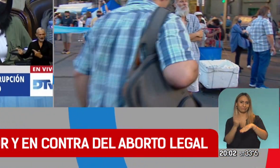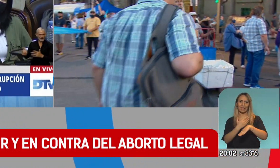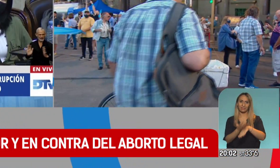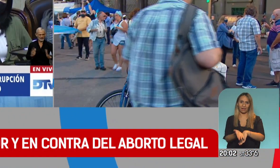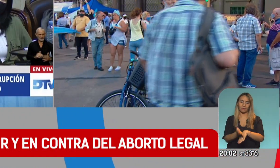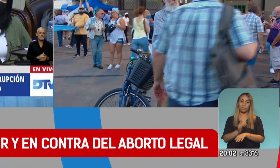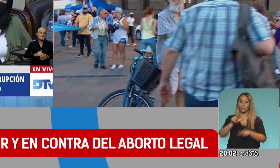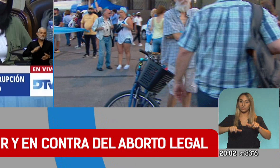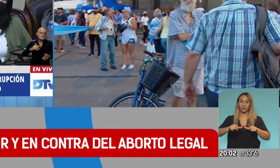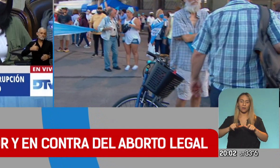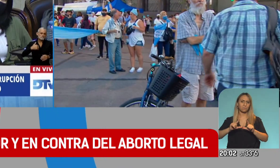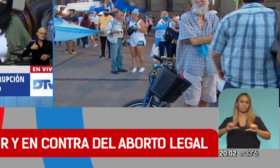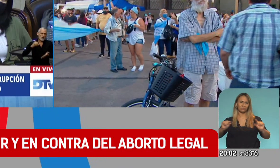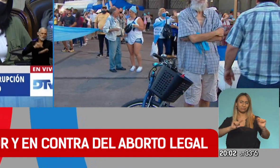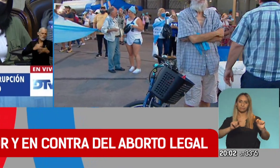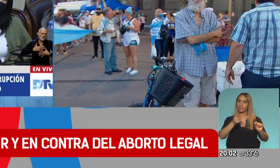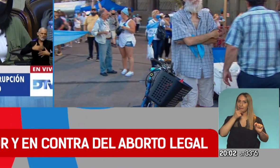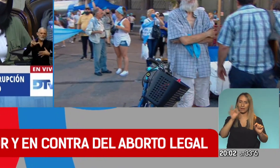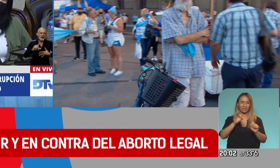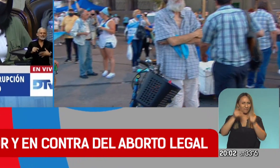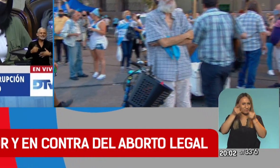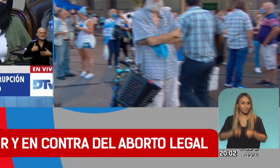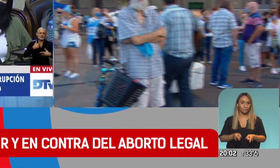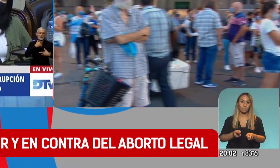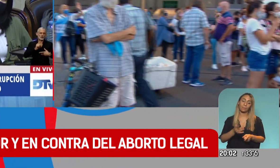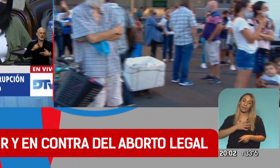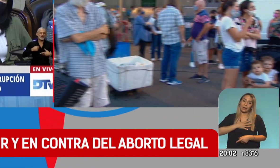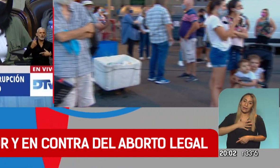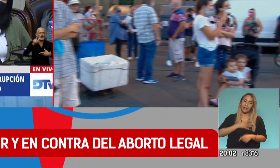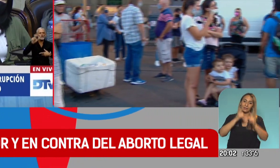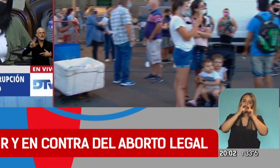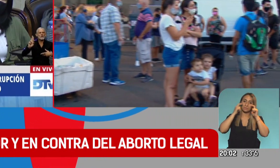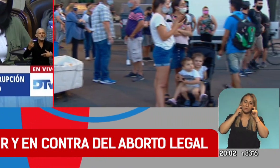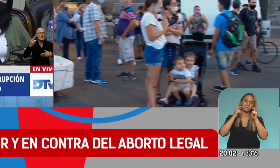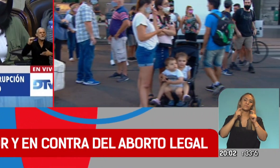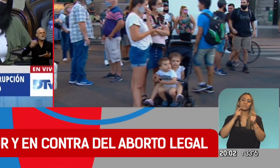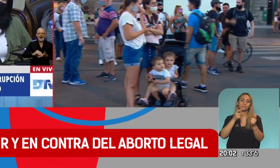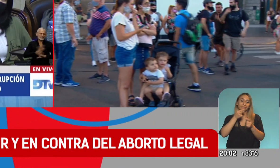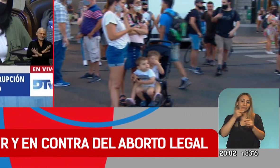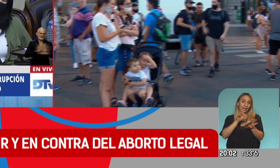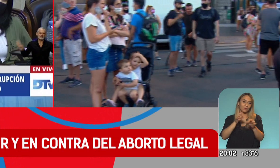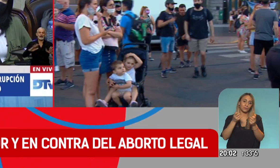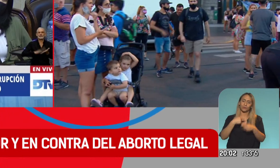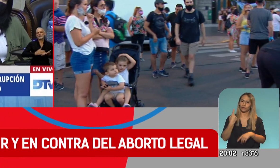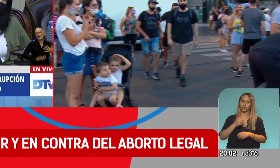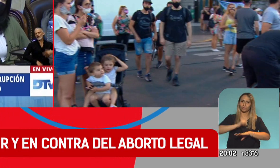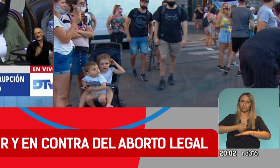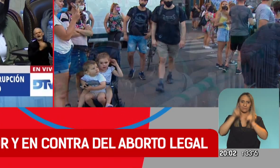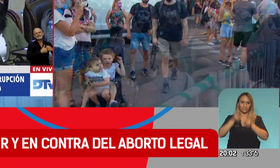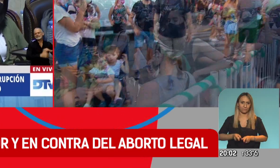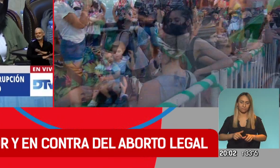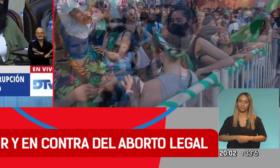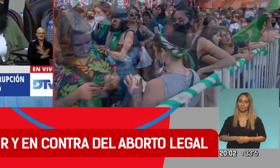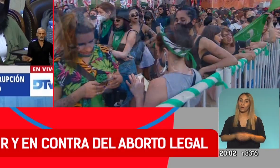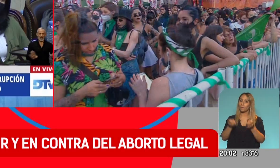no se mueve. Es una lástima que no respeten el tapabocas, el barbijo. Pero bueno, aquí nos quedaremos. Muy bien,